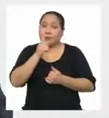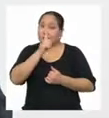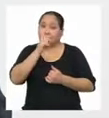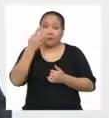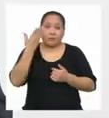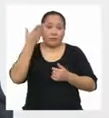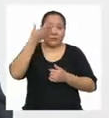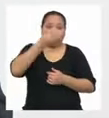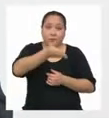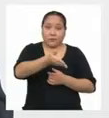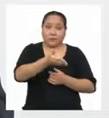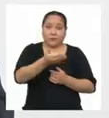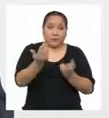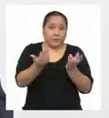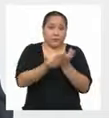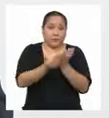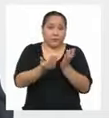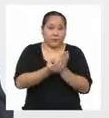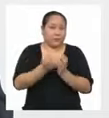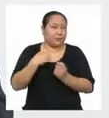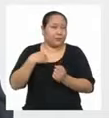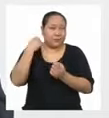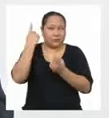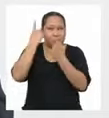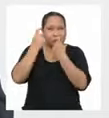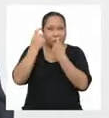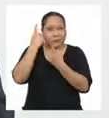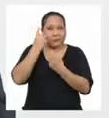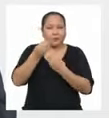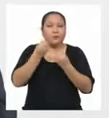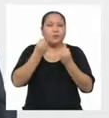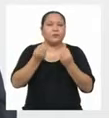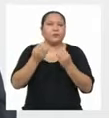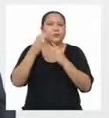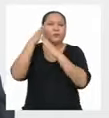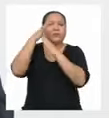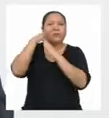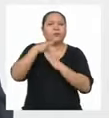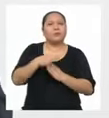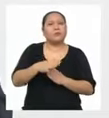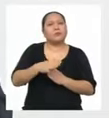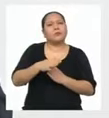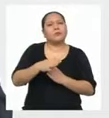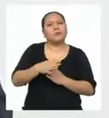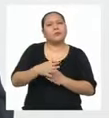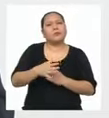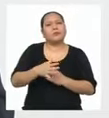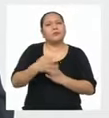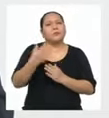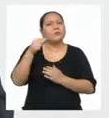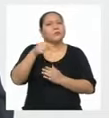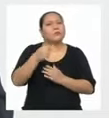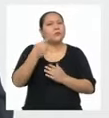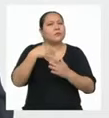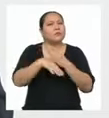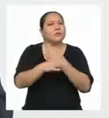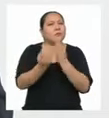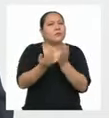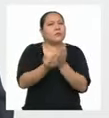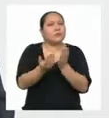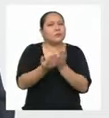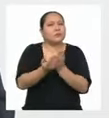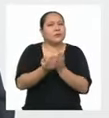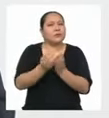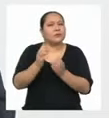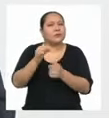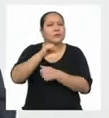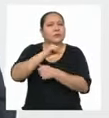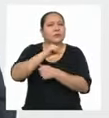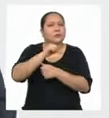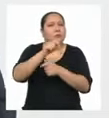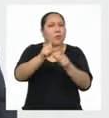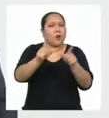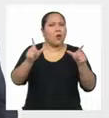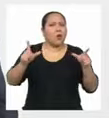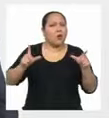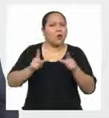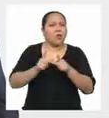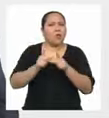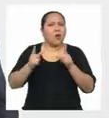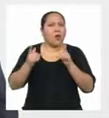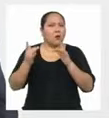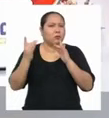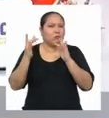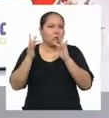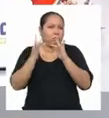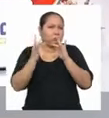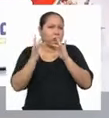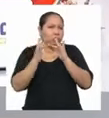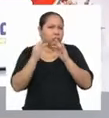la escuela Me pregunto ¿Cómo se estará dando La discriminación En la escuela? ¿En un entorno Virtual? ¿Nuestros